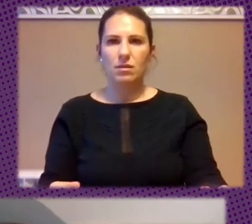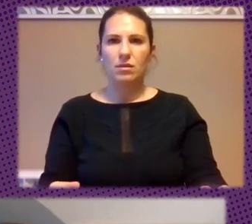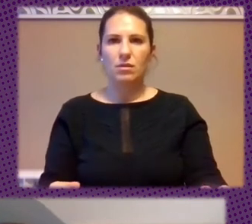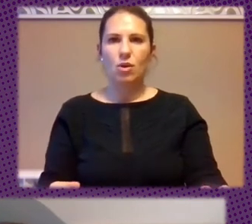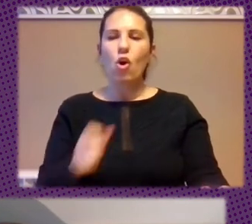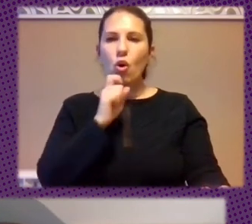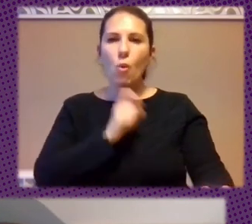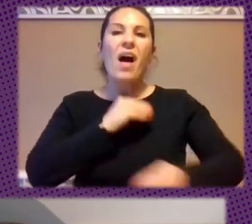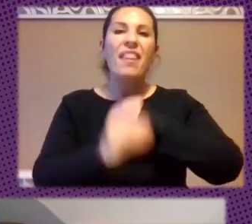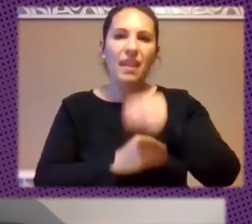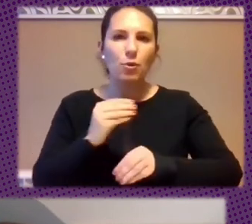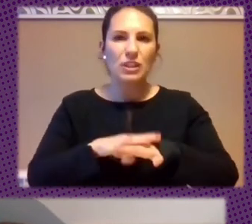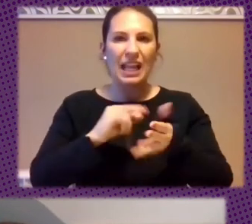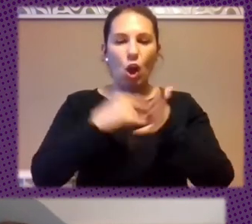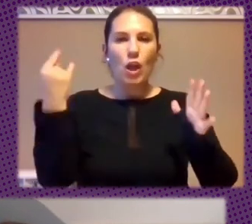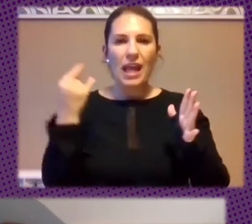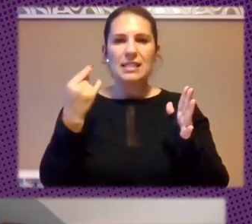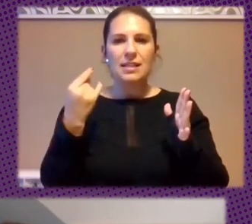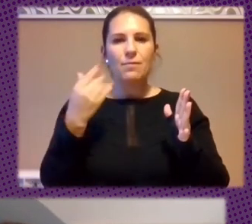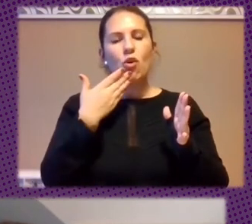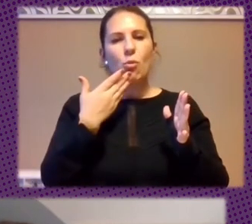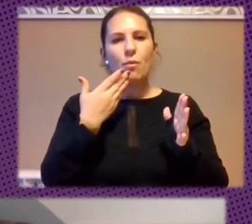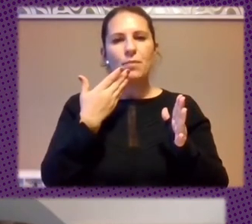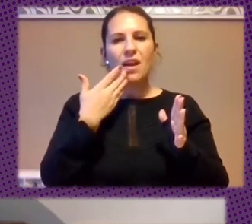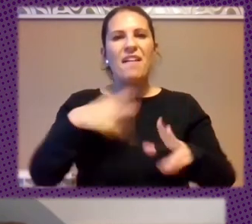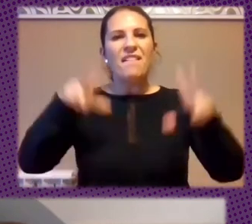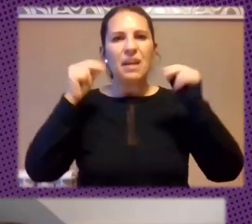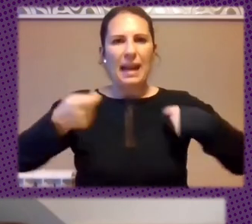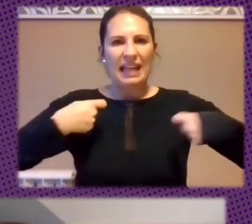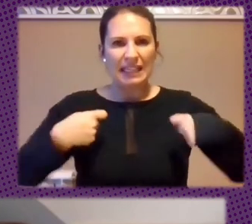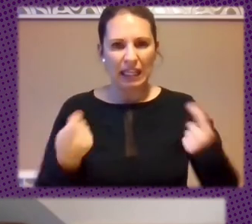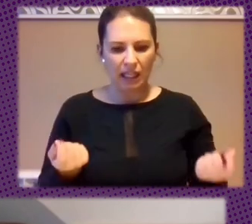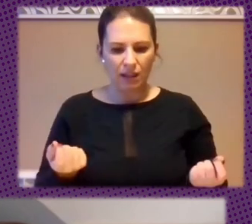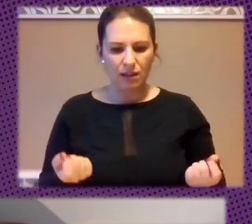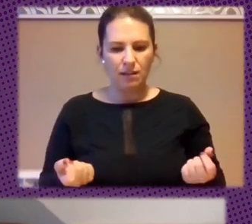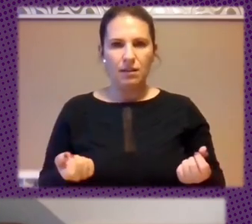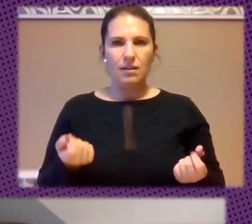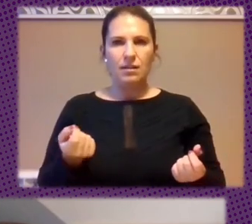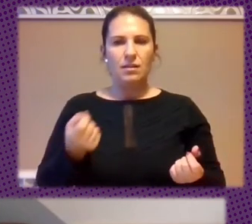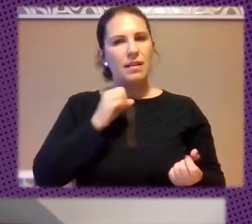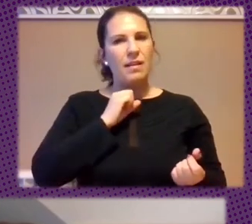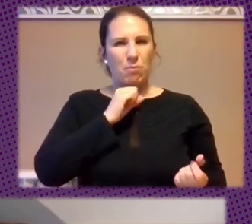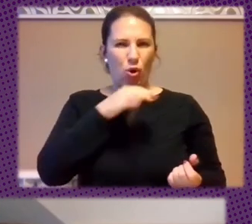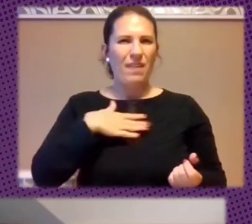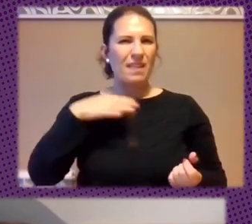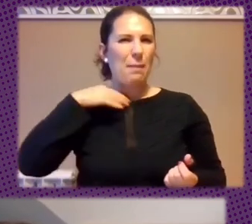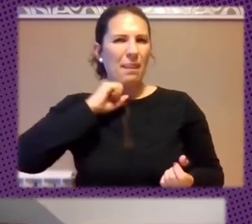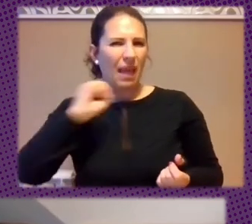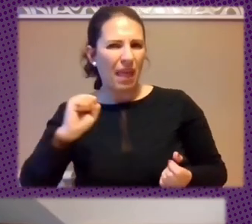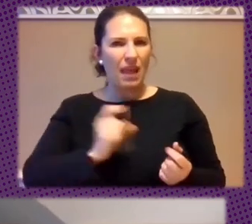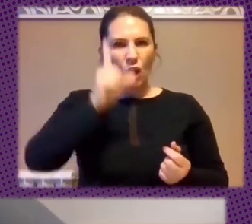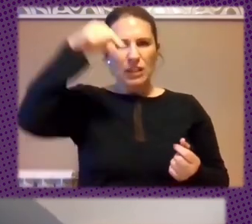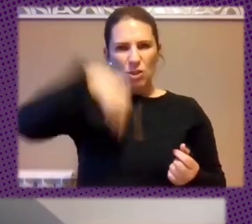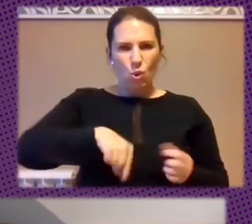Desmercantilizamos Las Tecnologías? ¿Cómo De Modificamos Las Tecnologías? Clave De La Relación De Dependencia Que Establece Entre El Norte Y El Sur Global